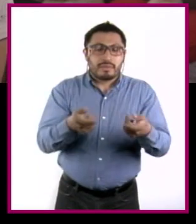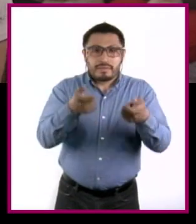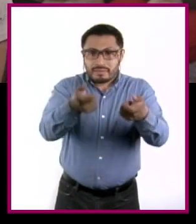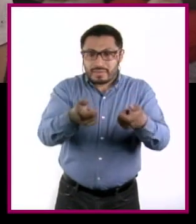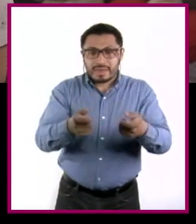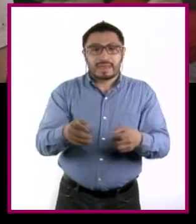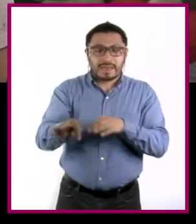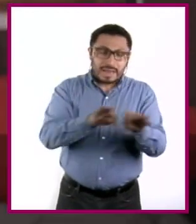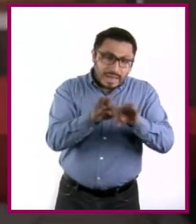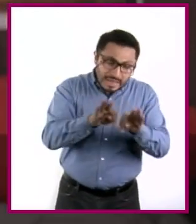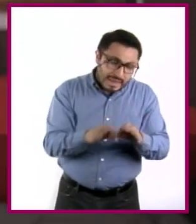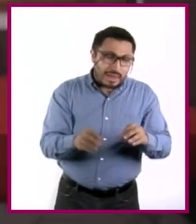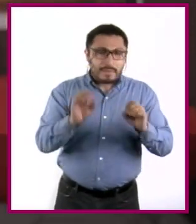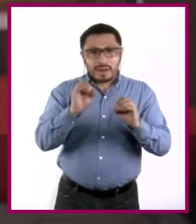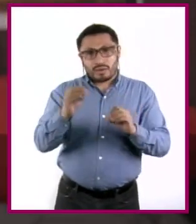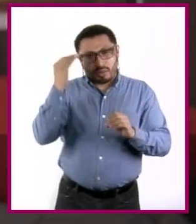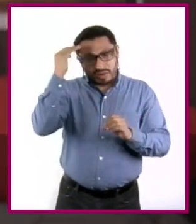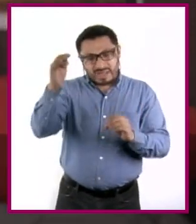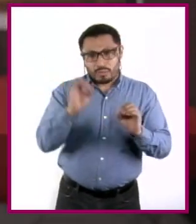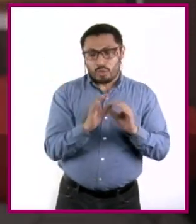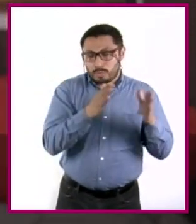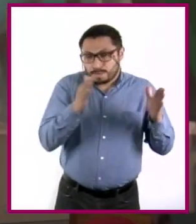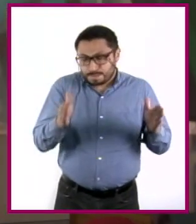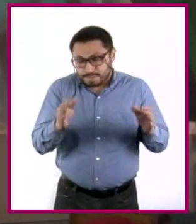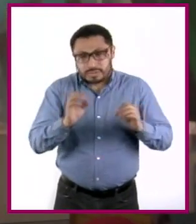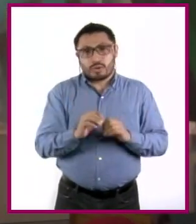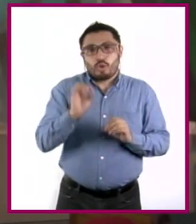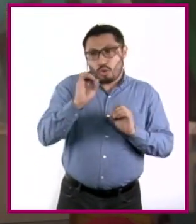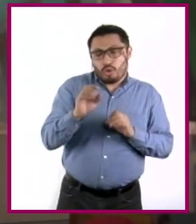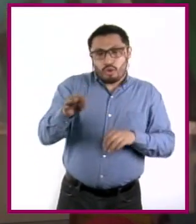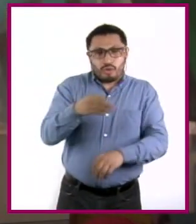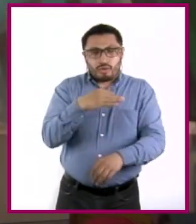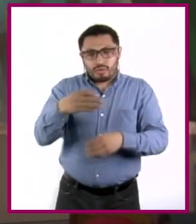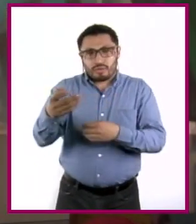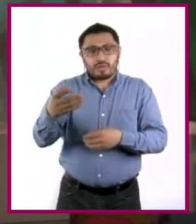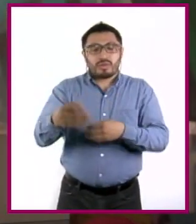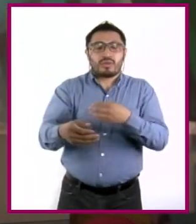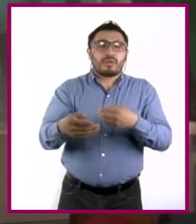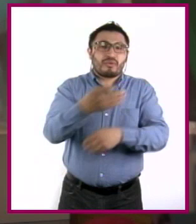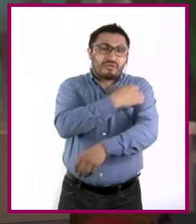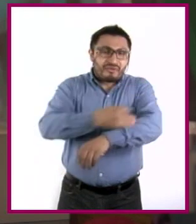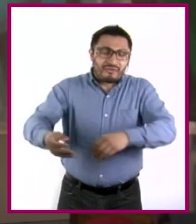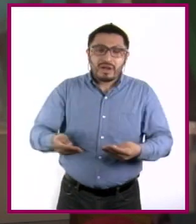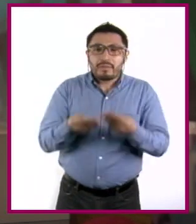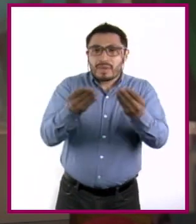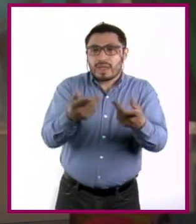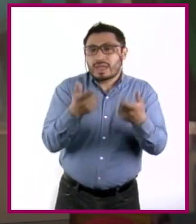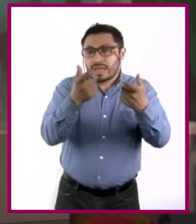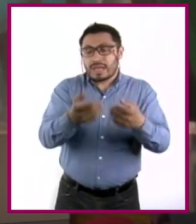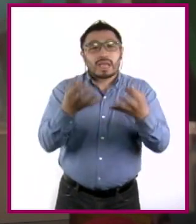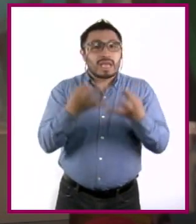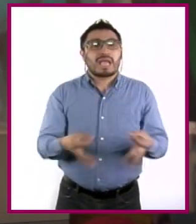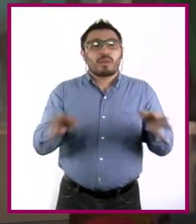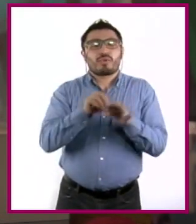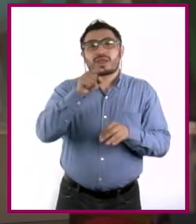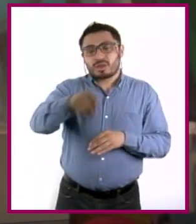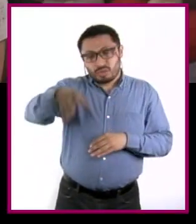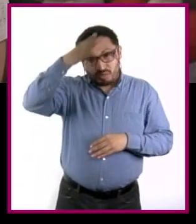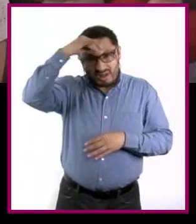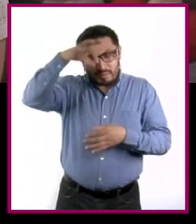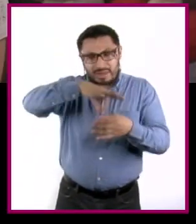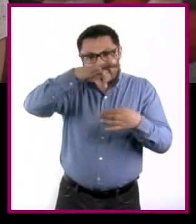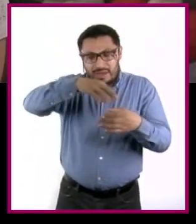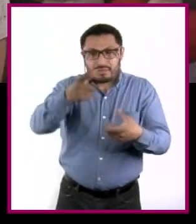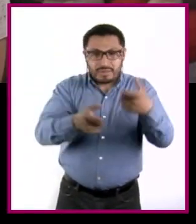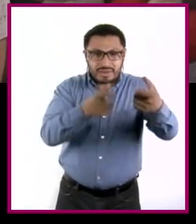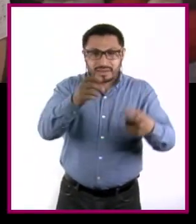informal o temporal, o que dependas de tu familia. Es súper importante aprender a manejar nuestros gastos de manera responsable